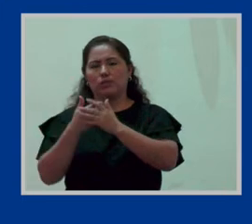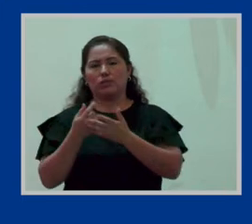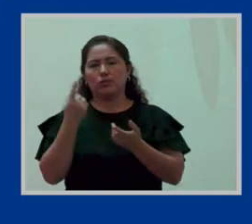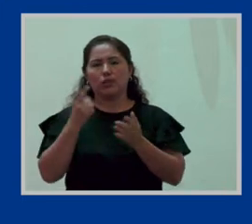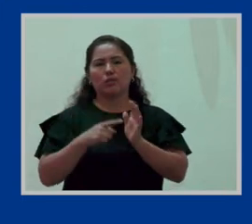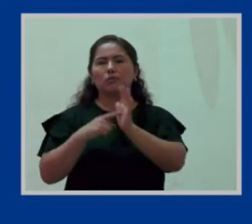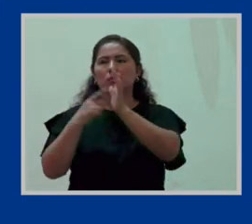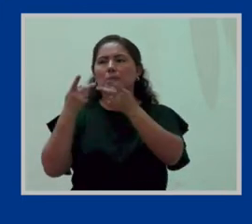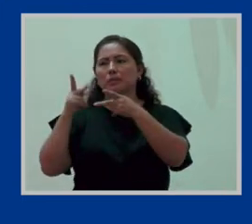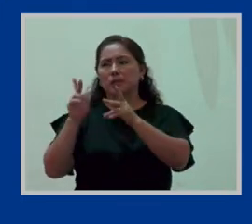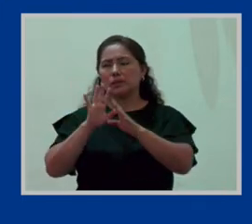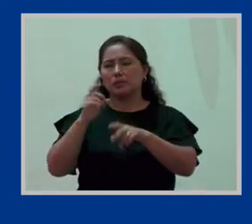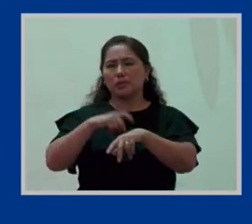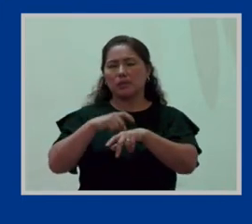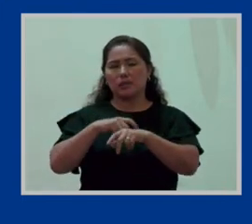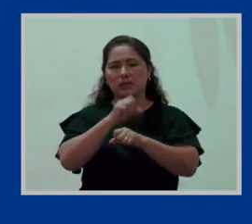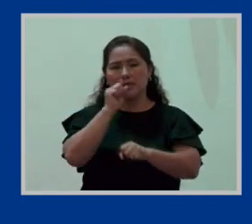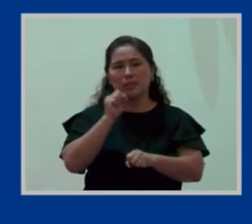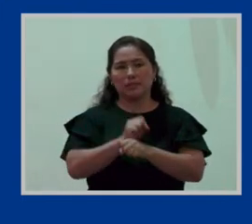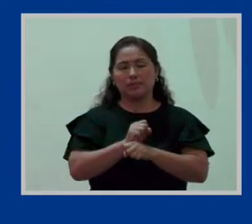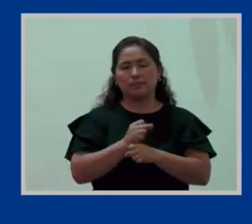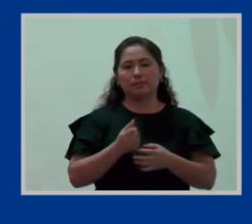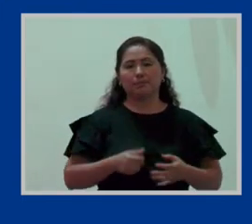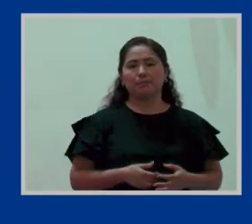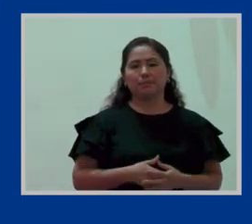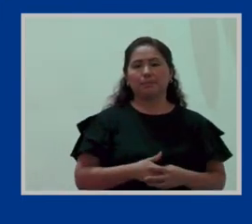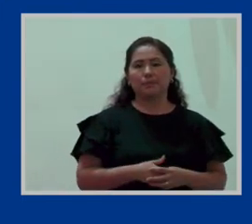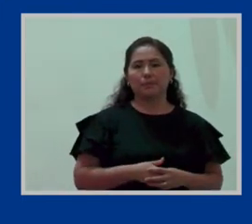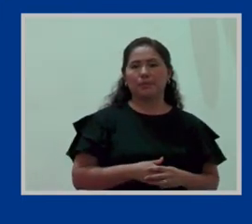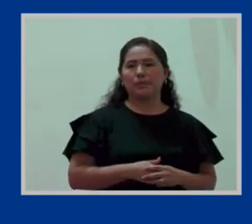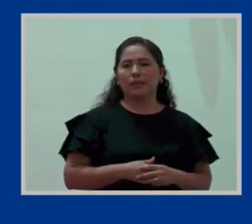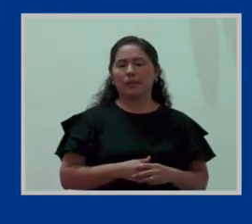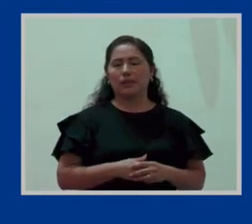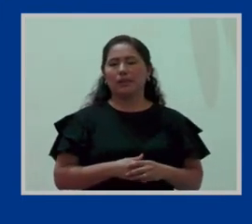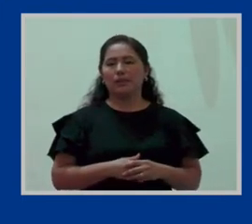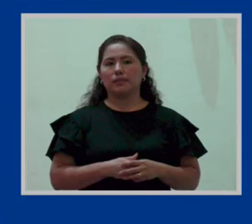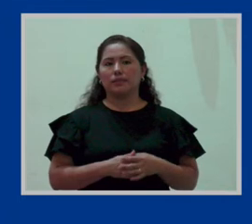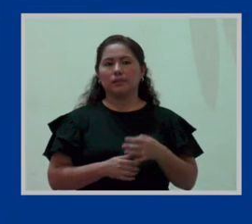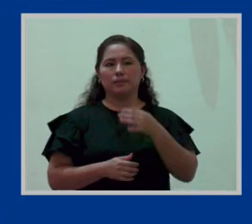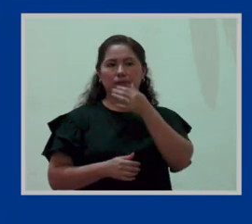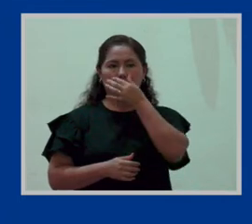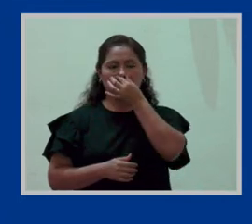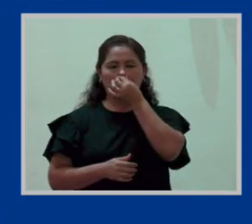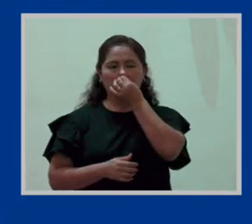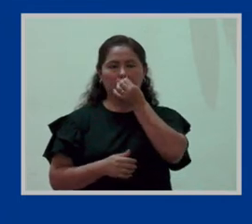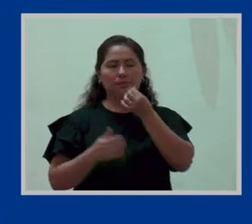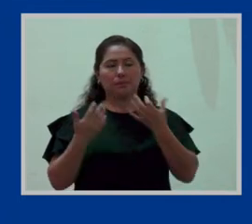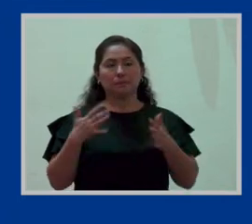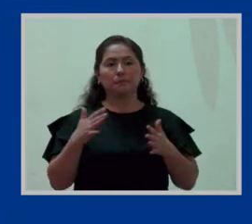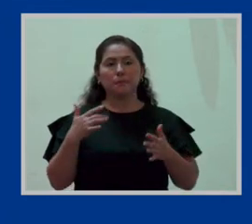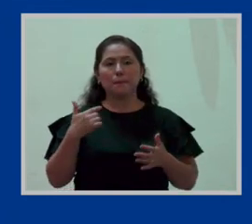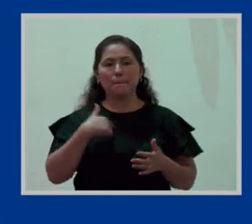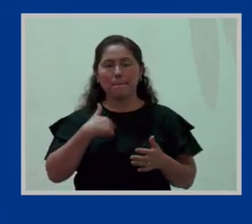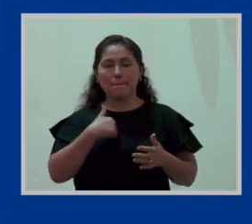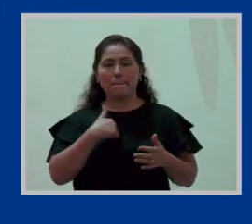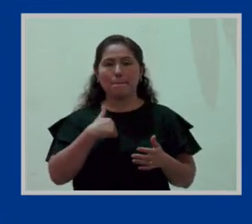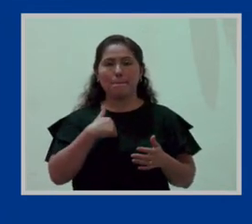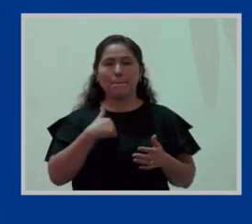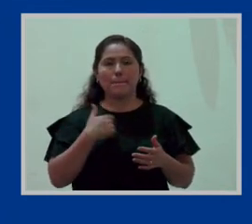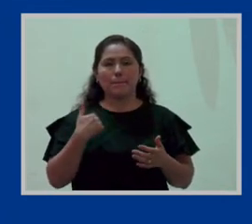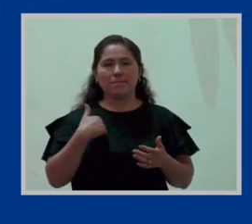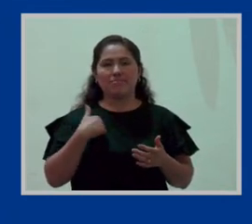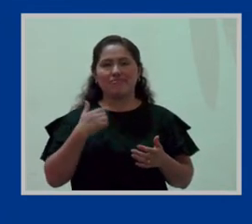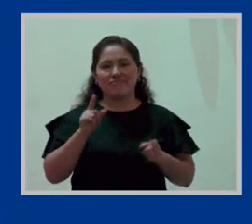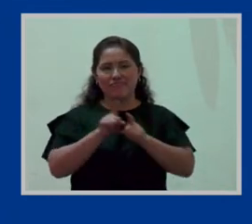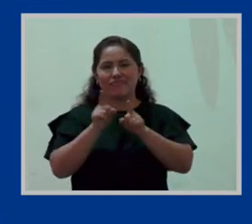Y un poco para ir cerrando acerca del procedimiento inspectivo, porque ya que yo soy parte de la familia